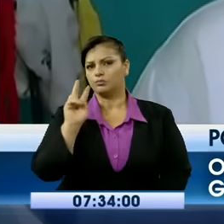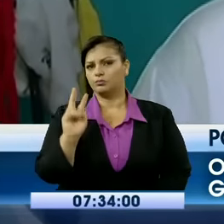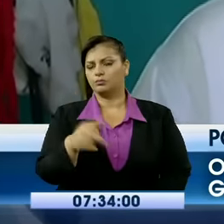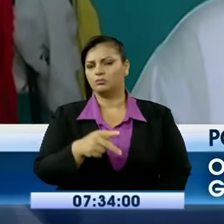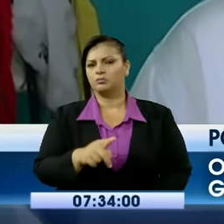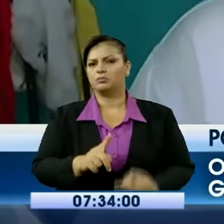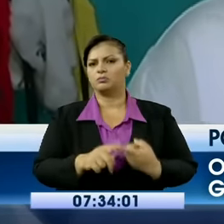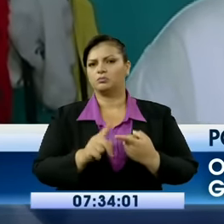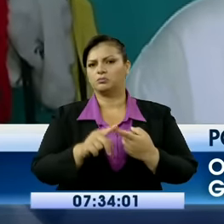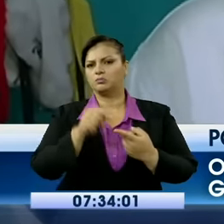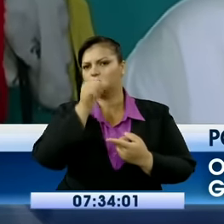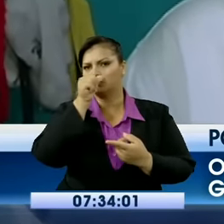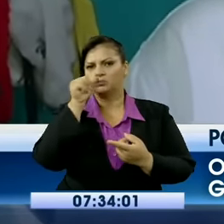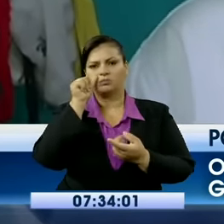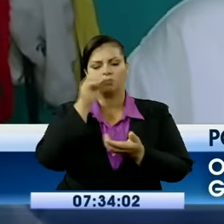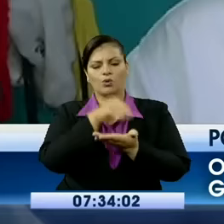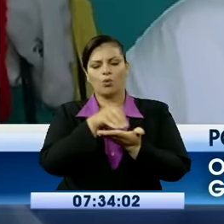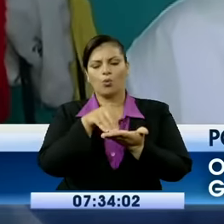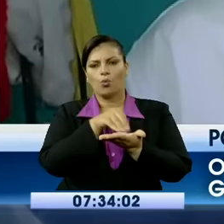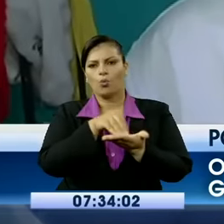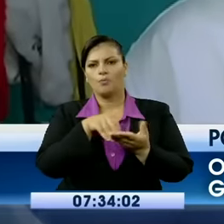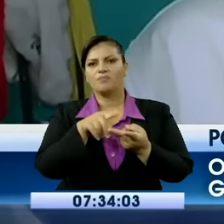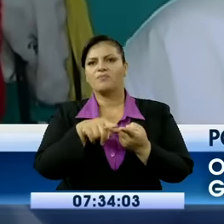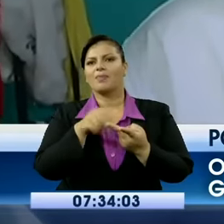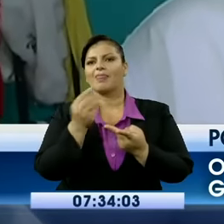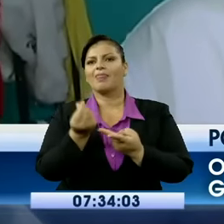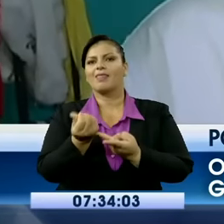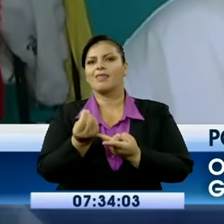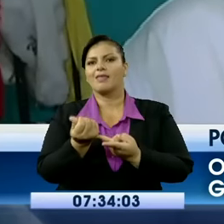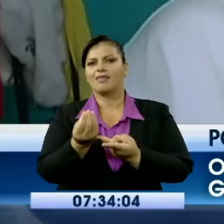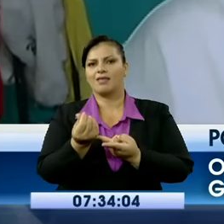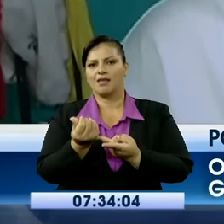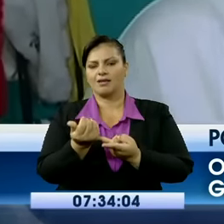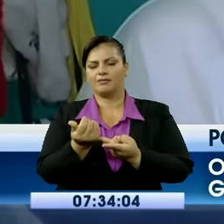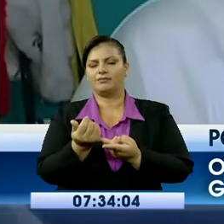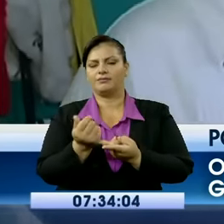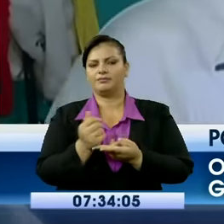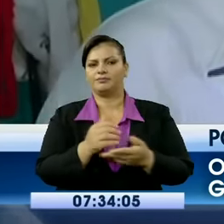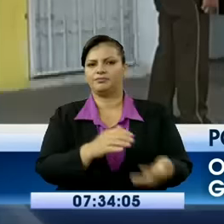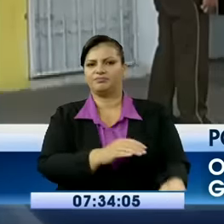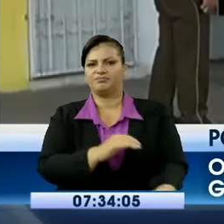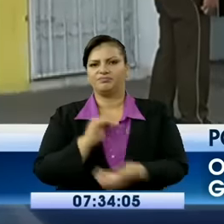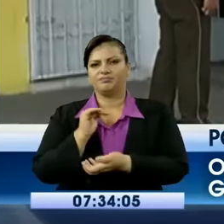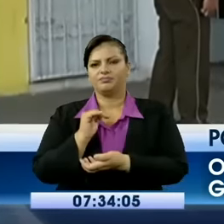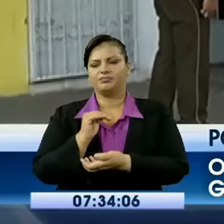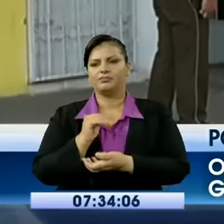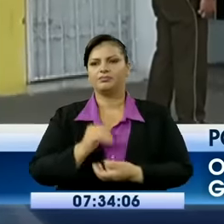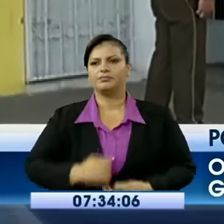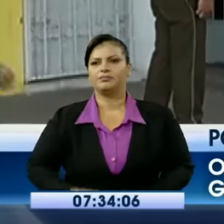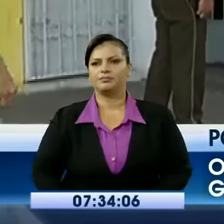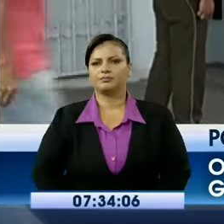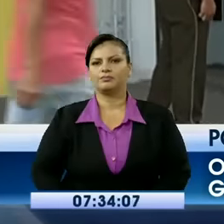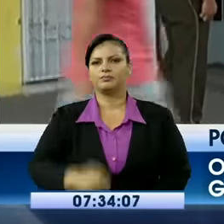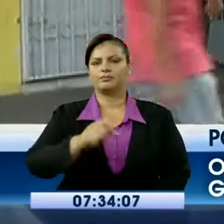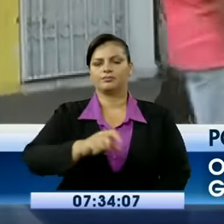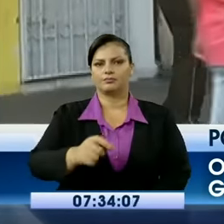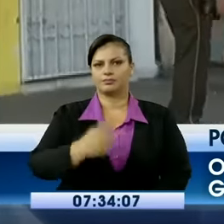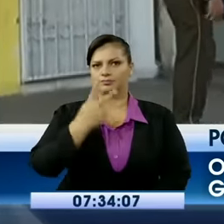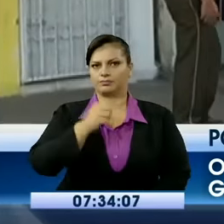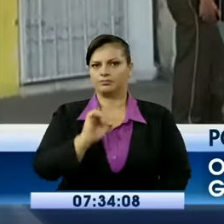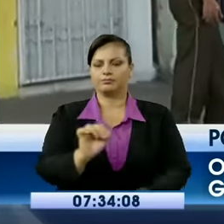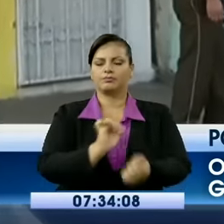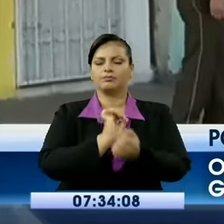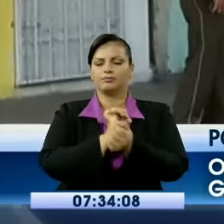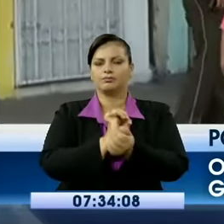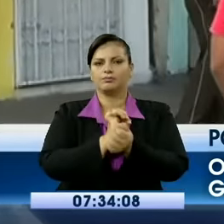se encuentran las fundas, lo que se necesita para realizar esta actividad ilícita. Hubo 12 detenidos en el operativo,